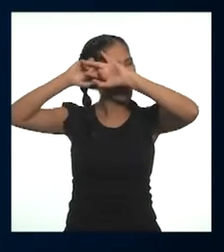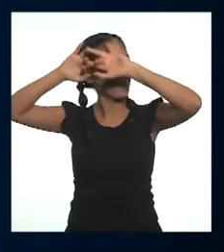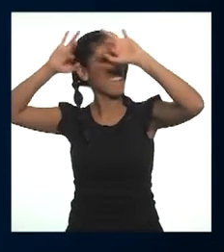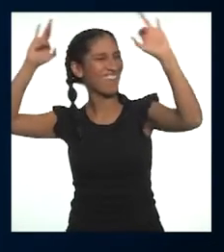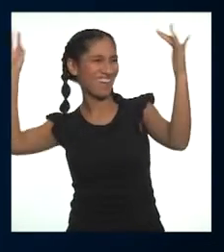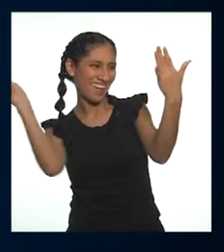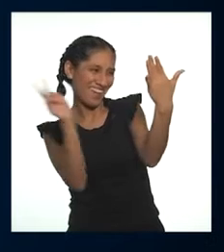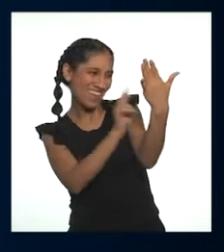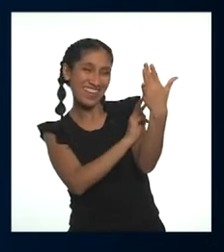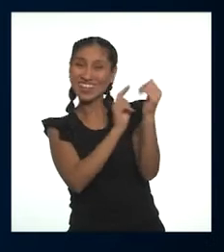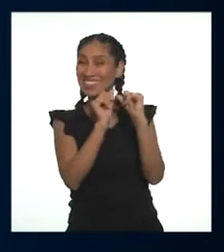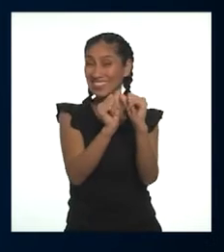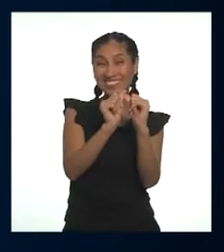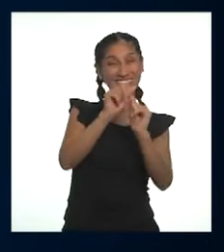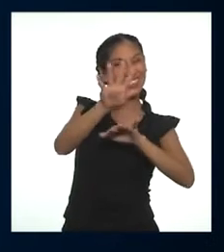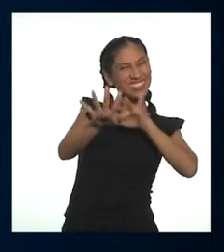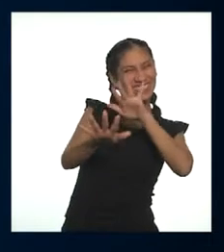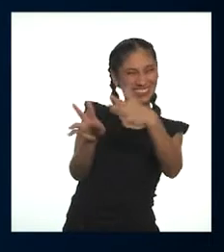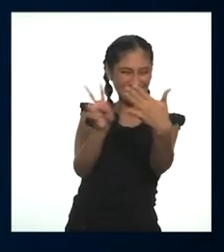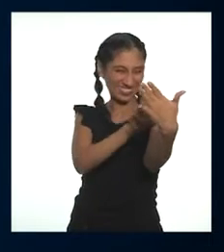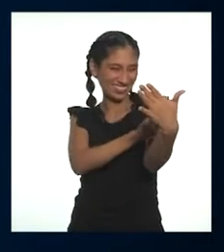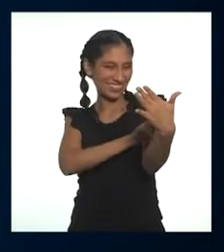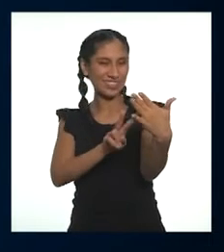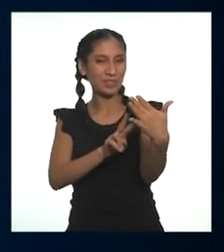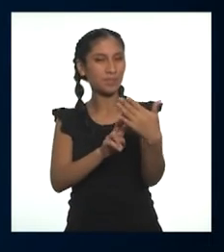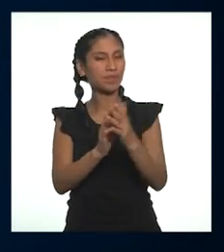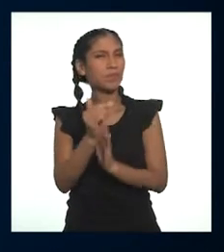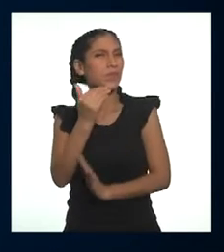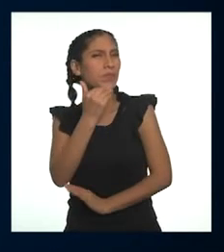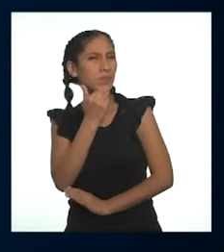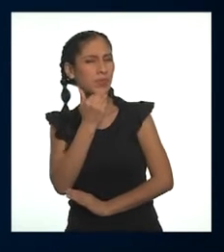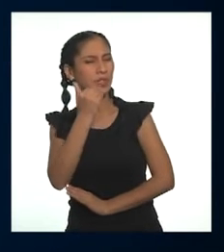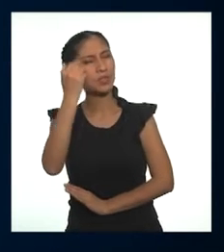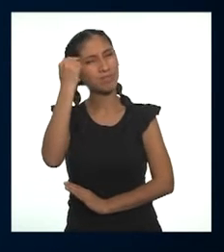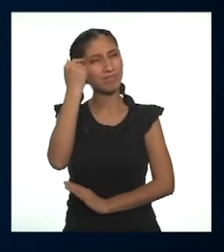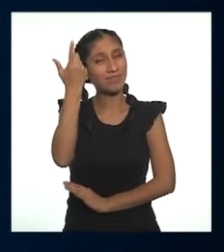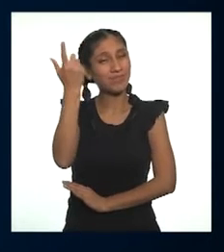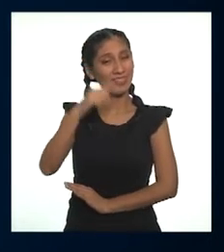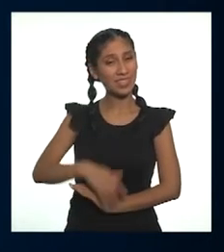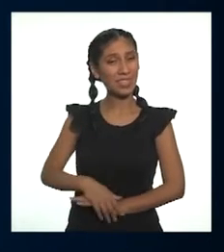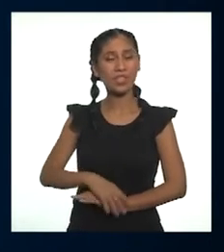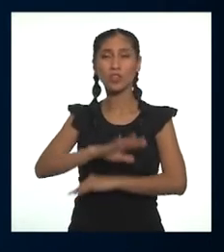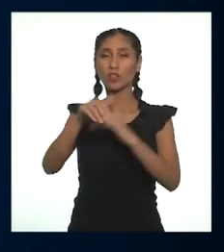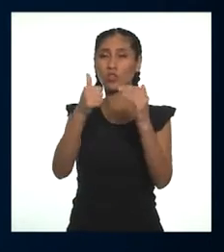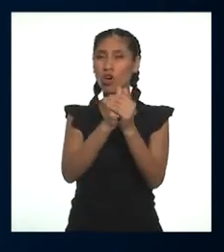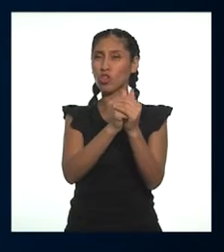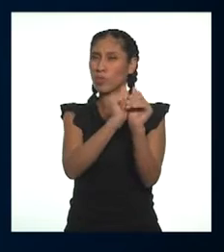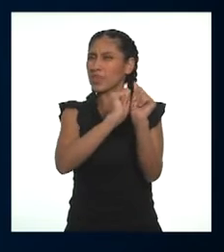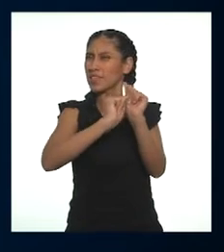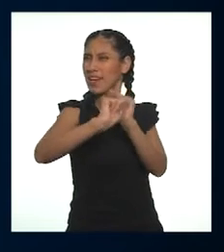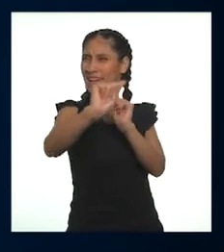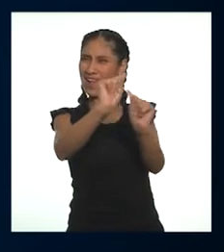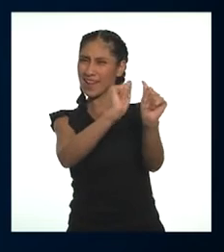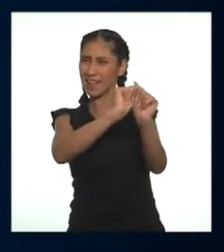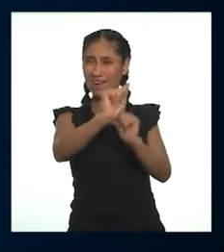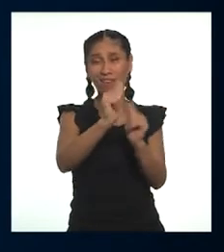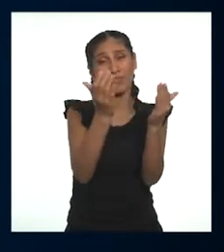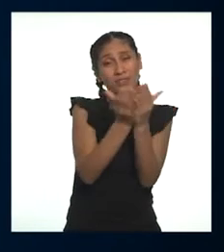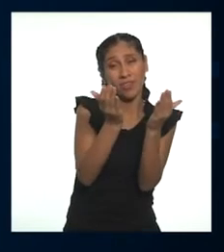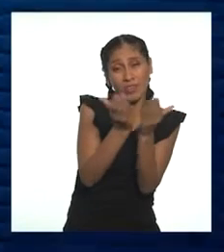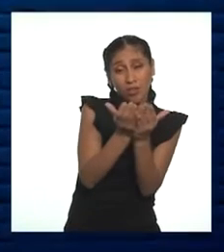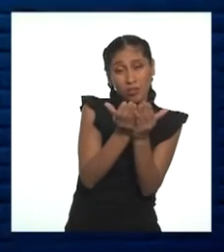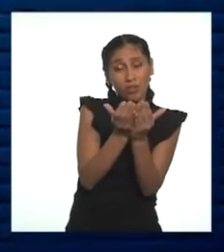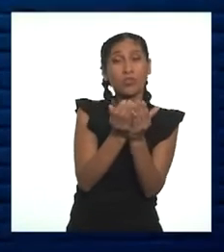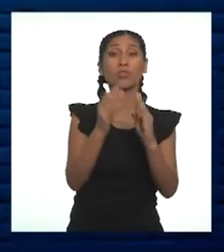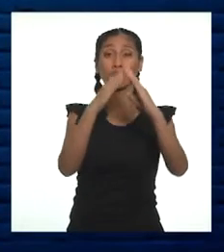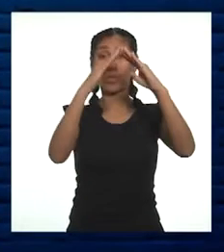y continuar nuestro camino como lectoras y lectores. ¿Quién se iba a imaginar que estaríamos alejados por tanto tiempo de la